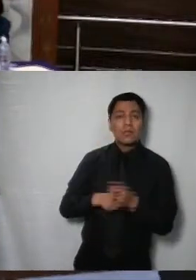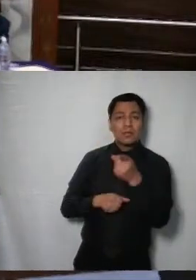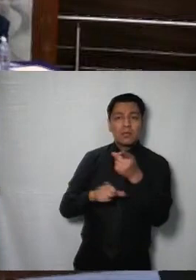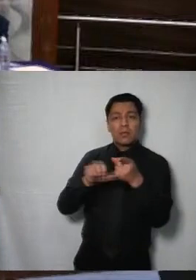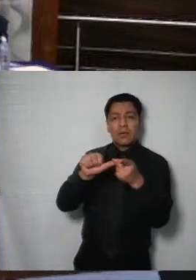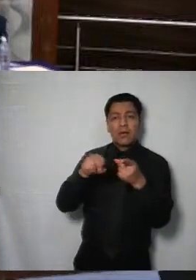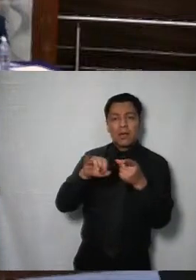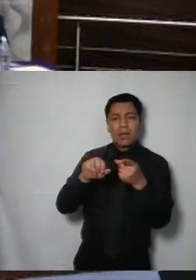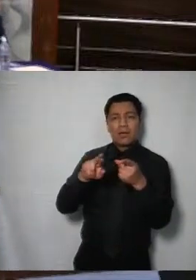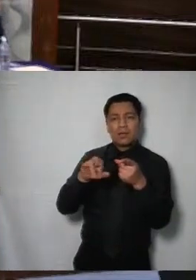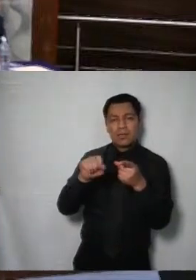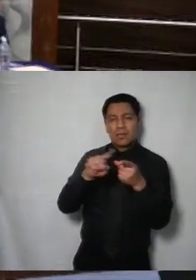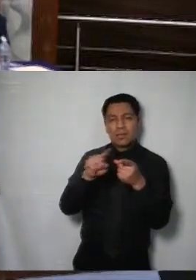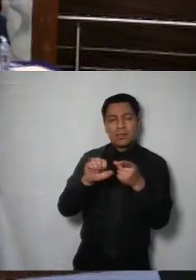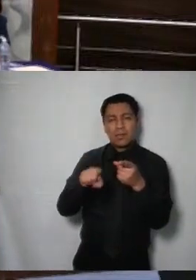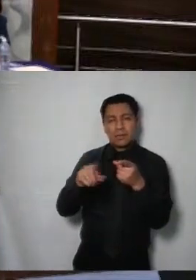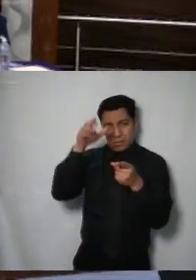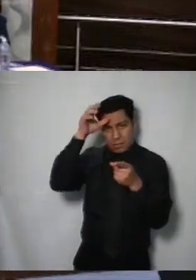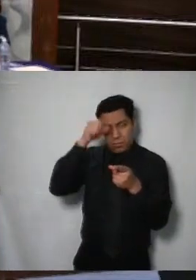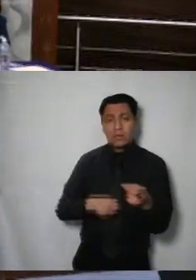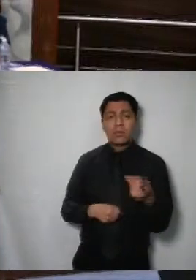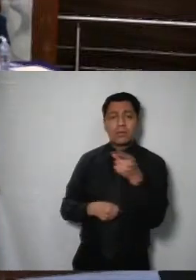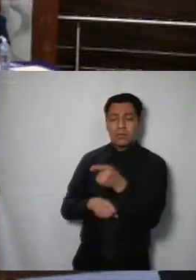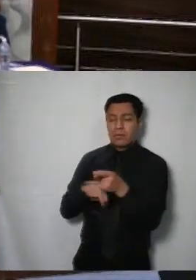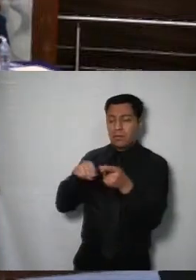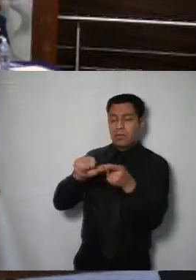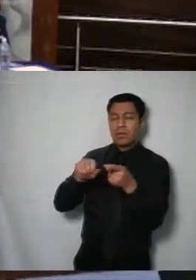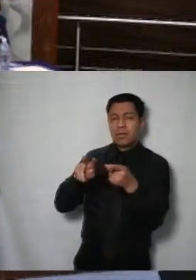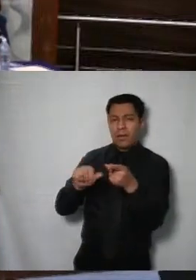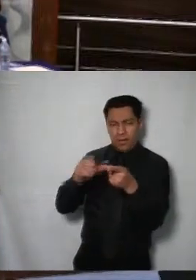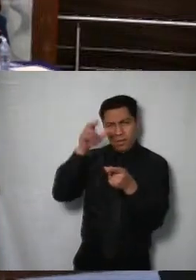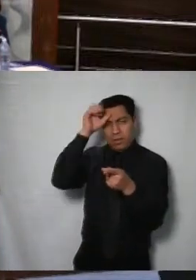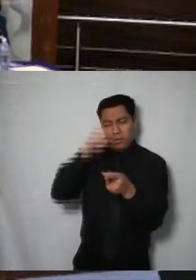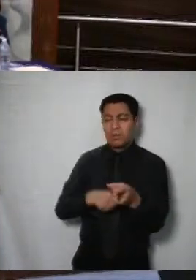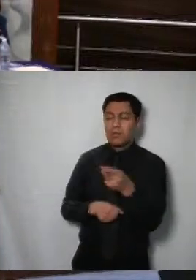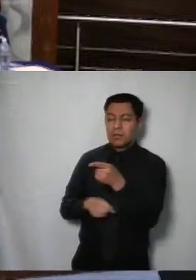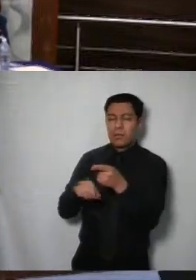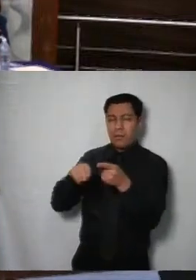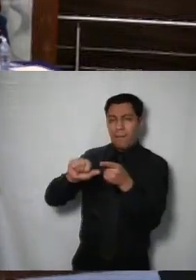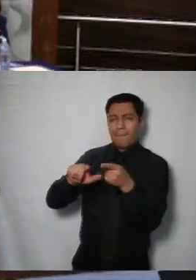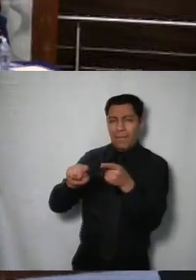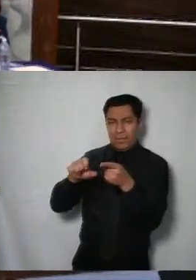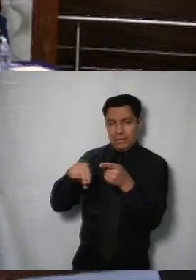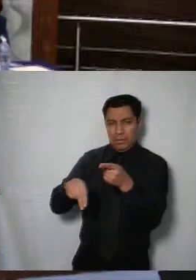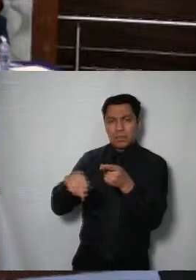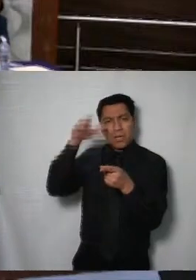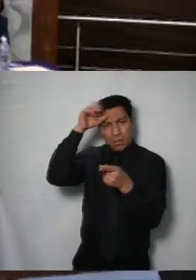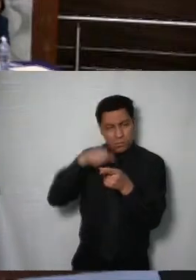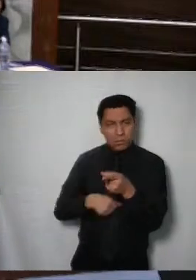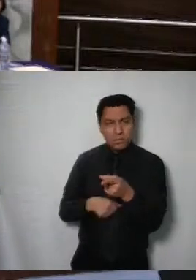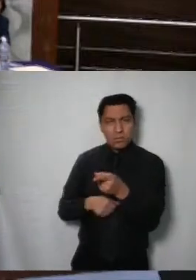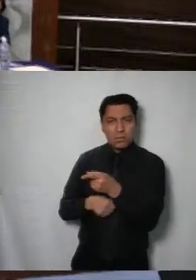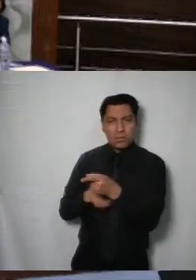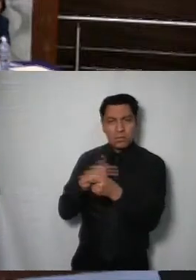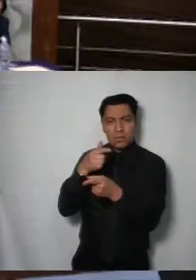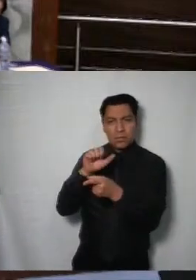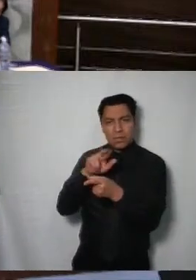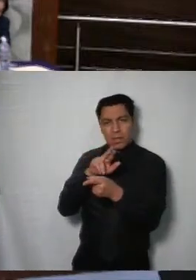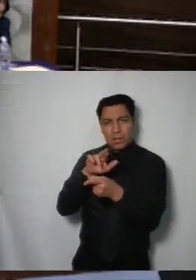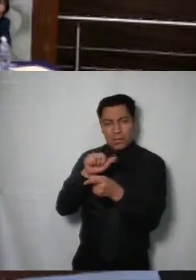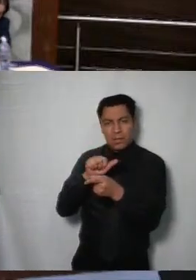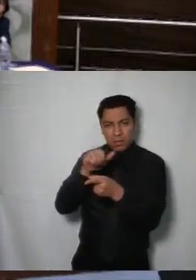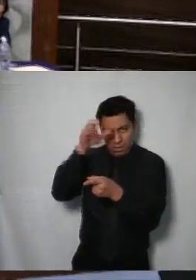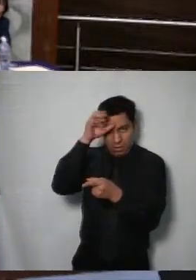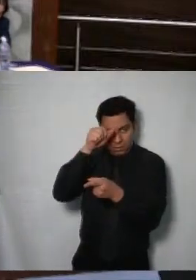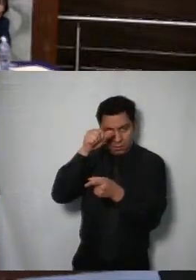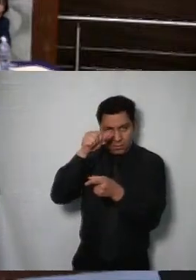A favor Comisionada Nava A favor Comisionada San Martín A favor Comisionado Guerrero A favor